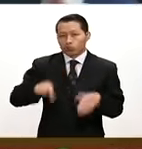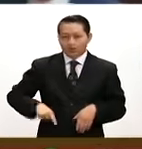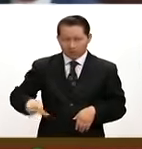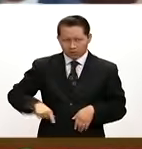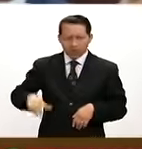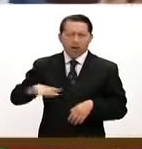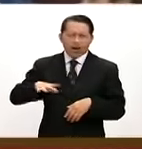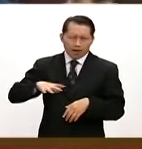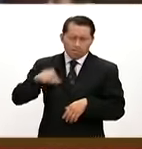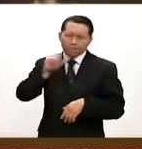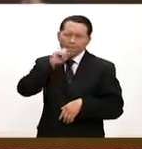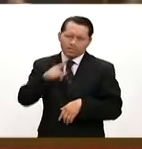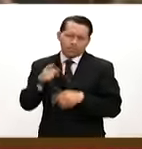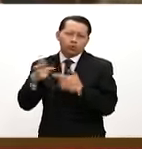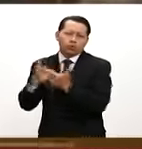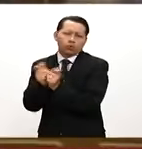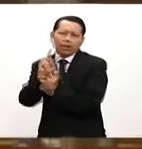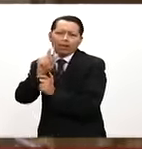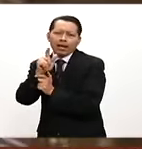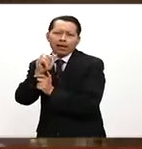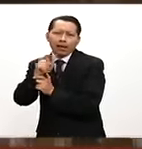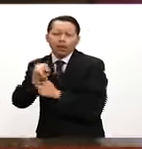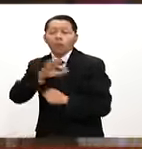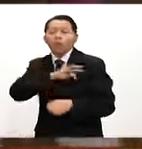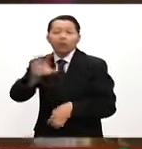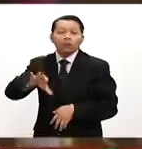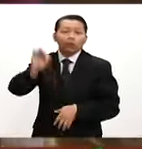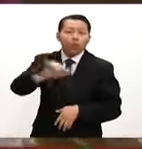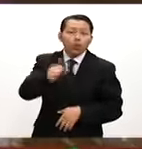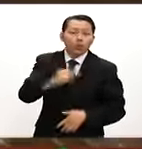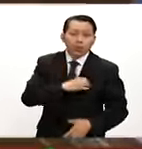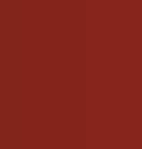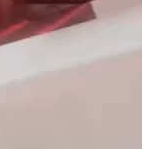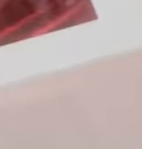el 31 de octubre para tratar de investir a otro candidato.